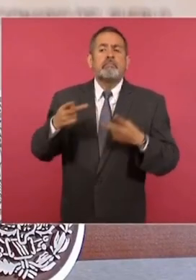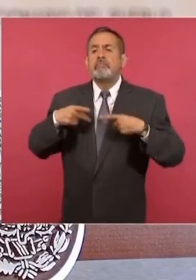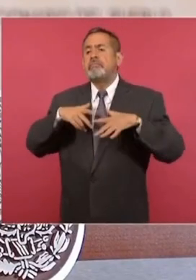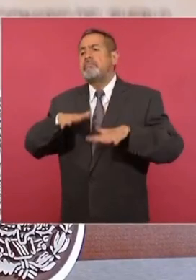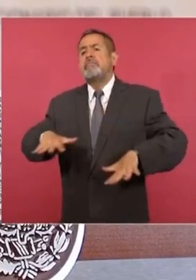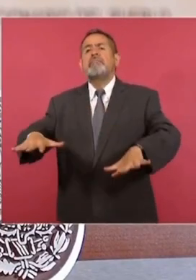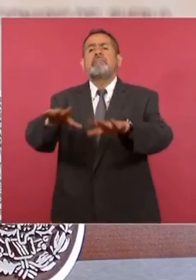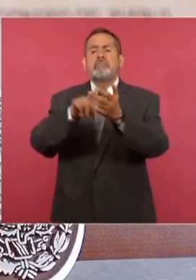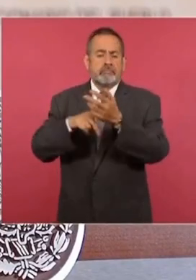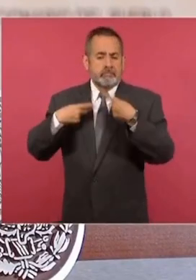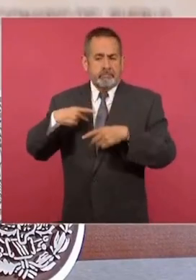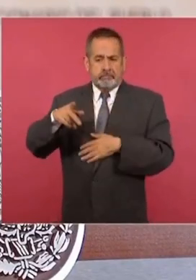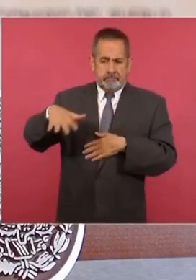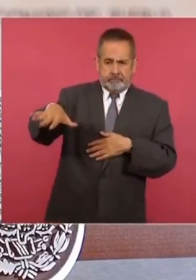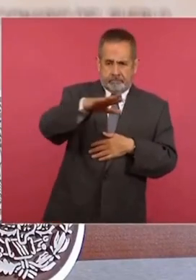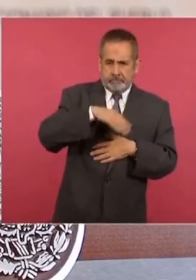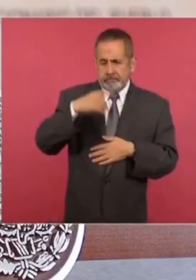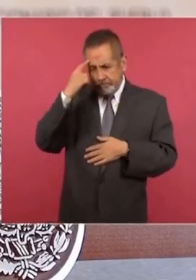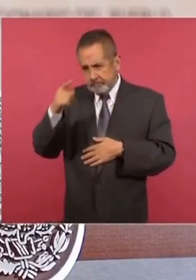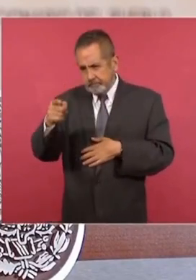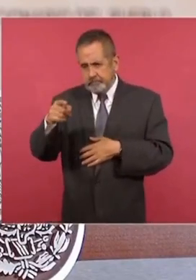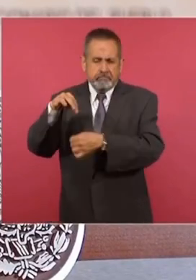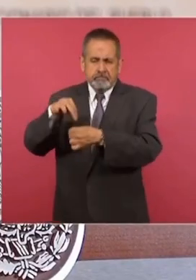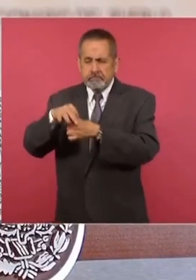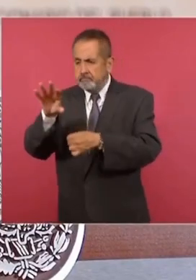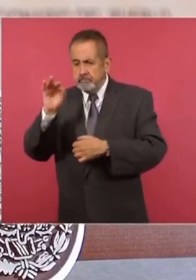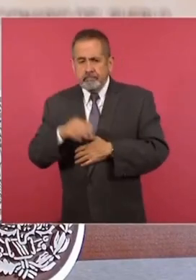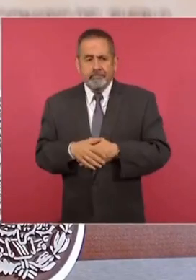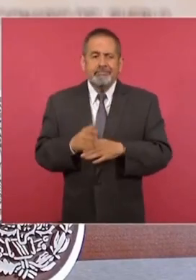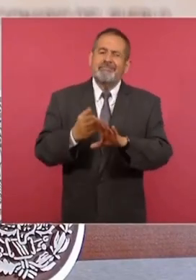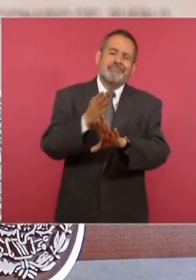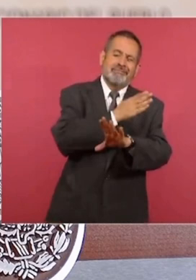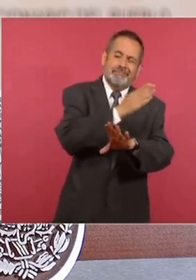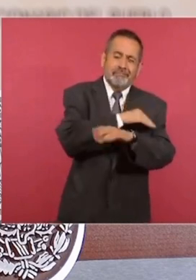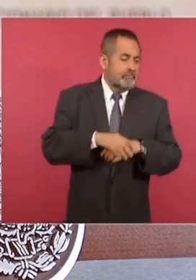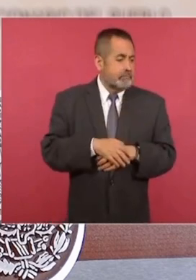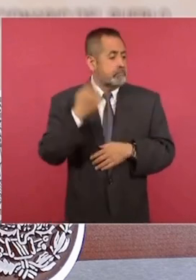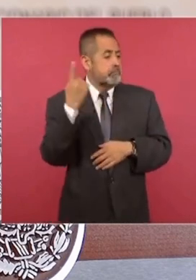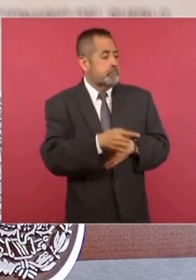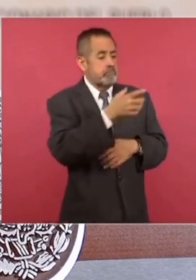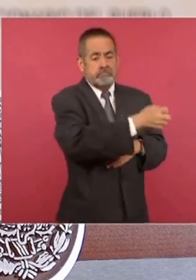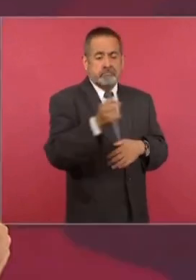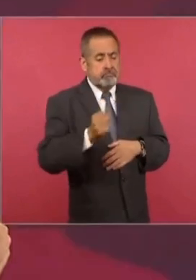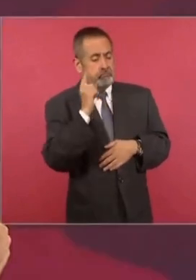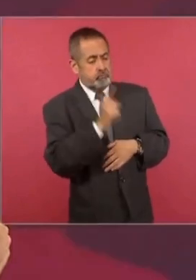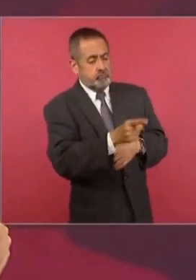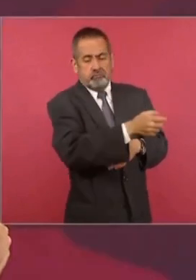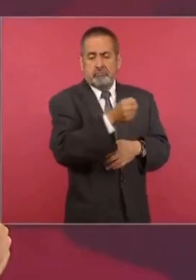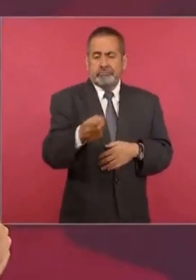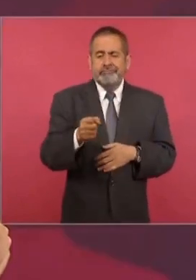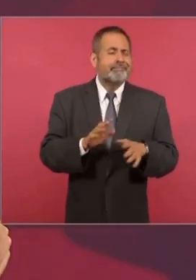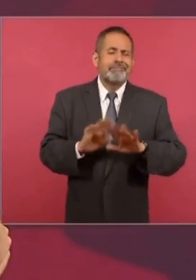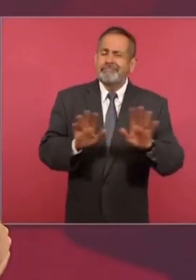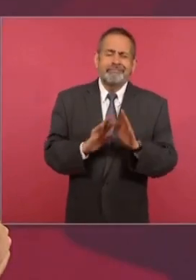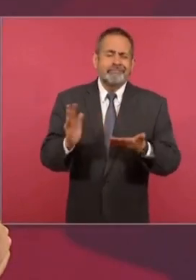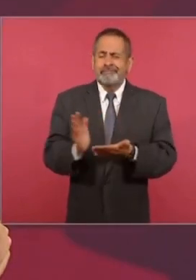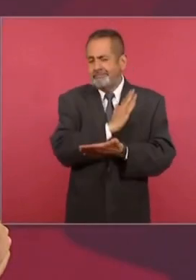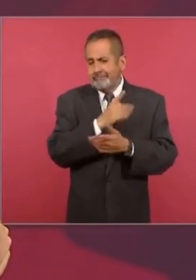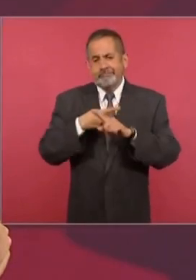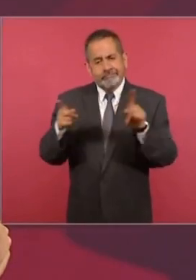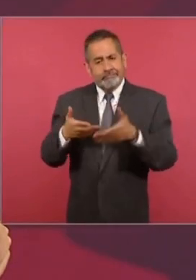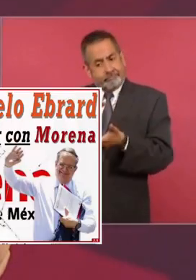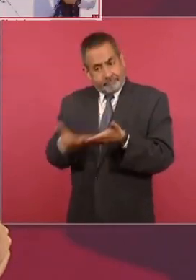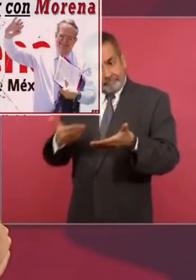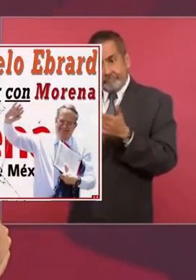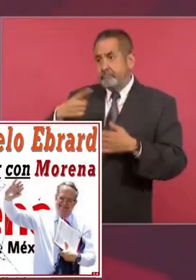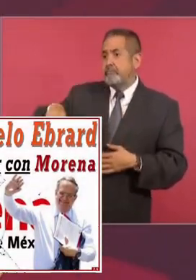determinara. Es romper con el dedazo, con el autoritarismo, es un proceso acordado por los participantes, propuesto en